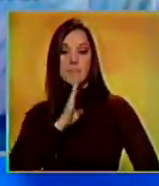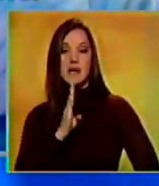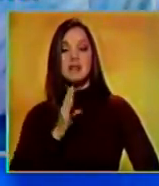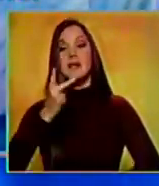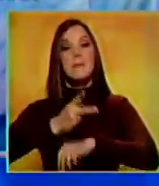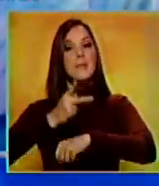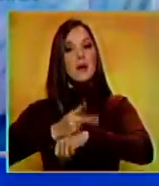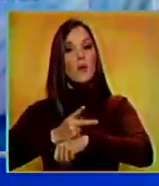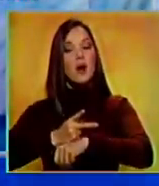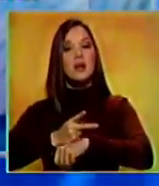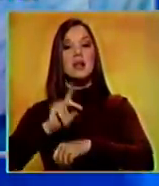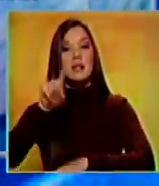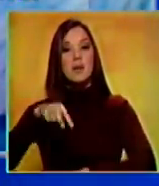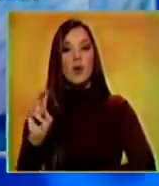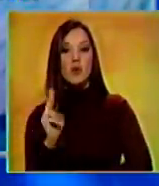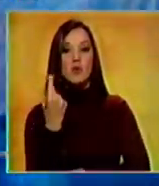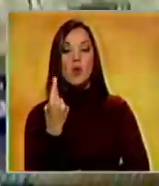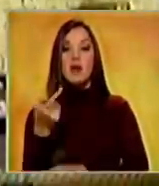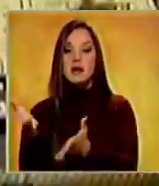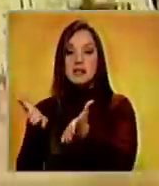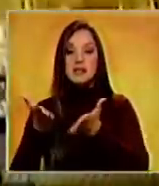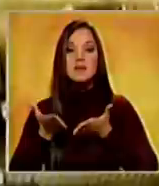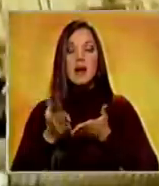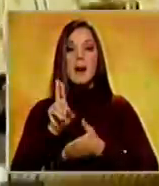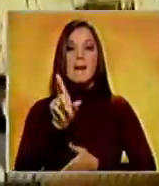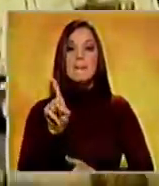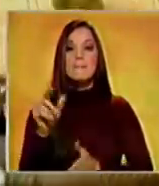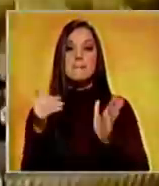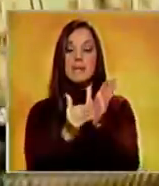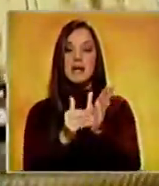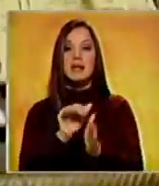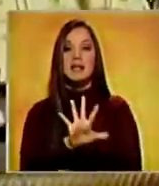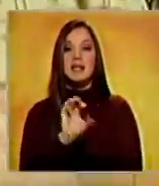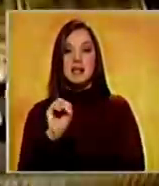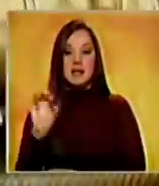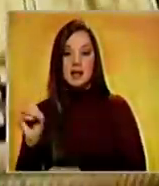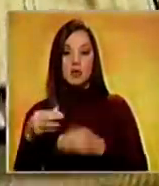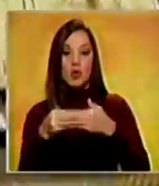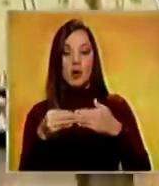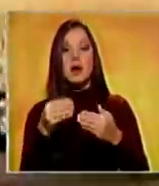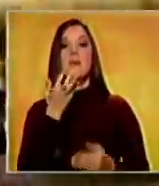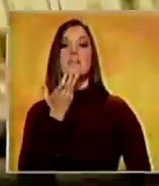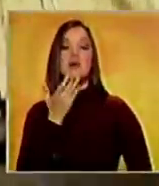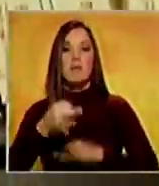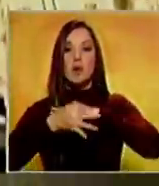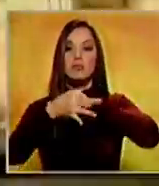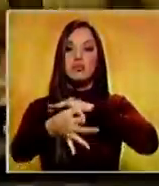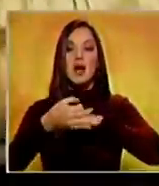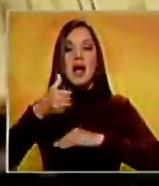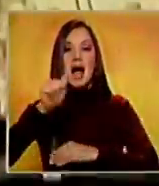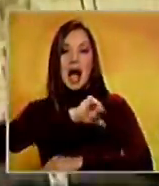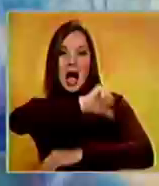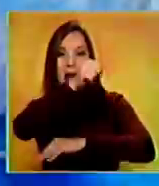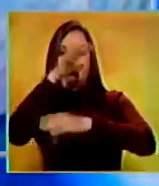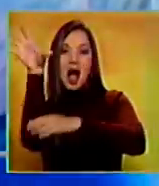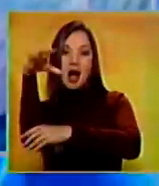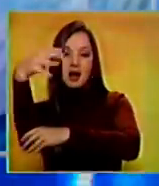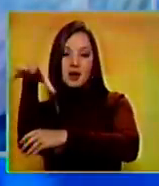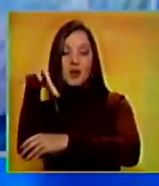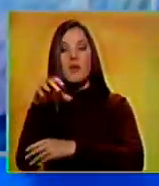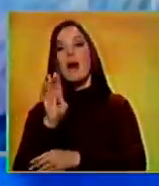Paraguay y Uruguay recibirán 1.500 dólares. Destinos como Aruba, Belice, Bonaire,